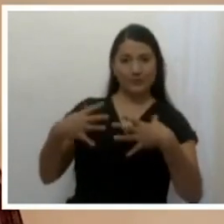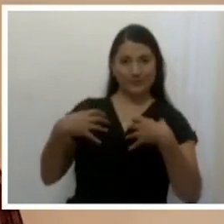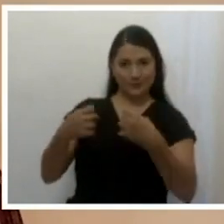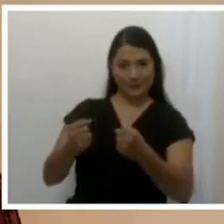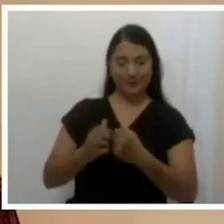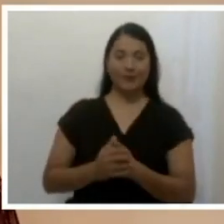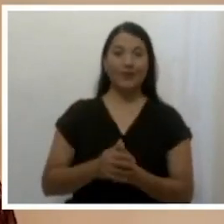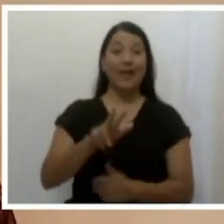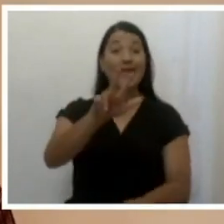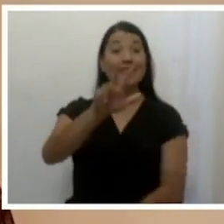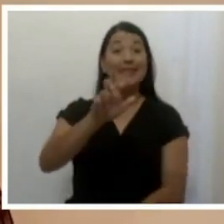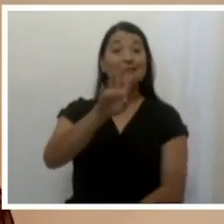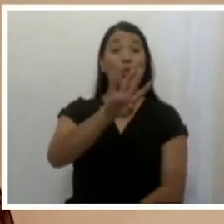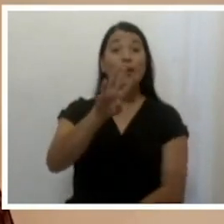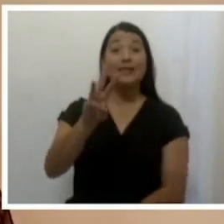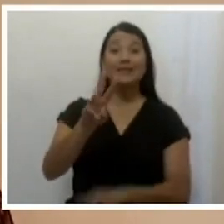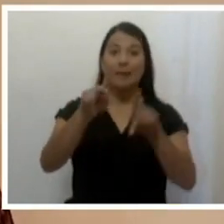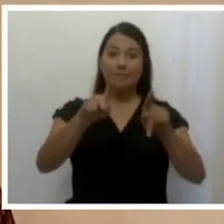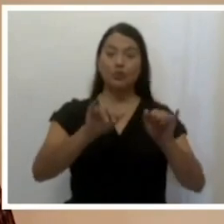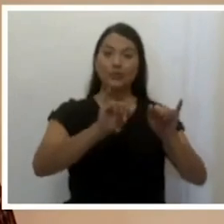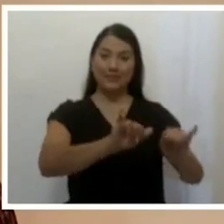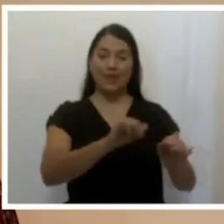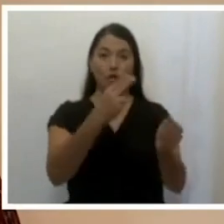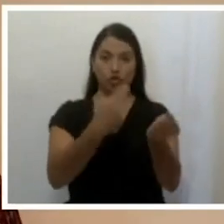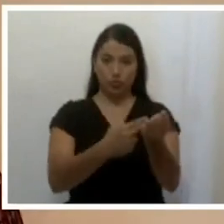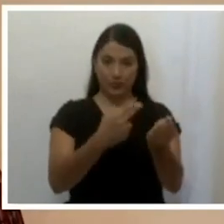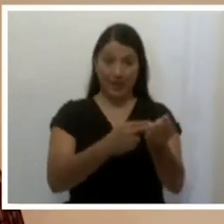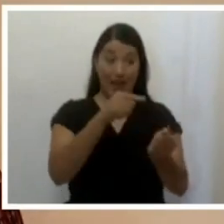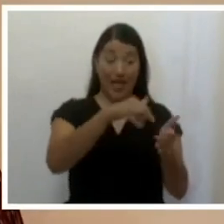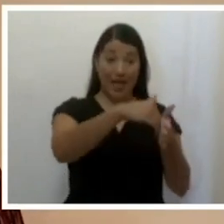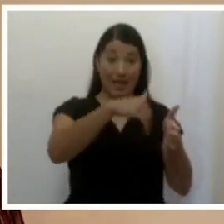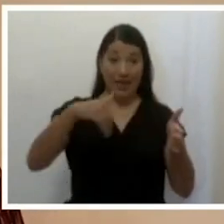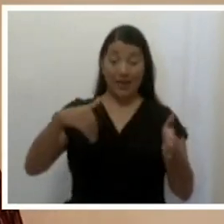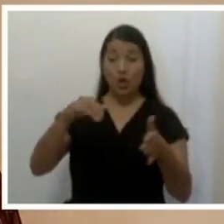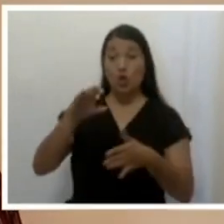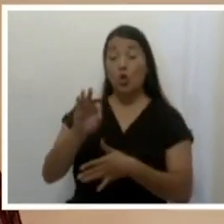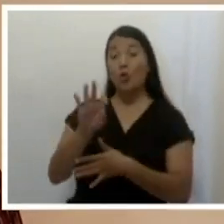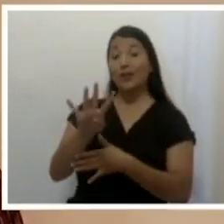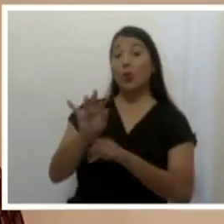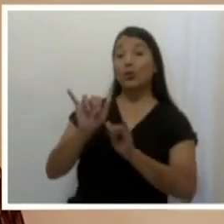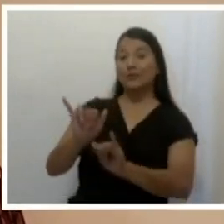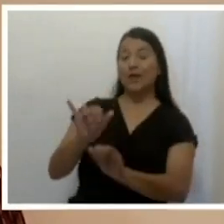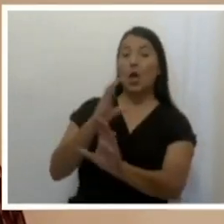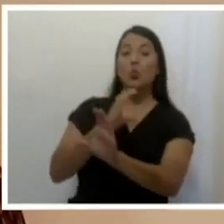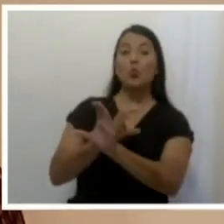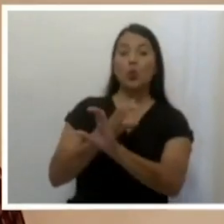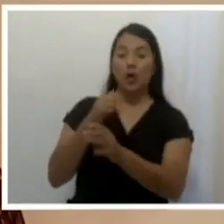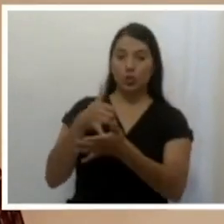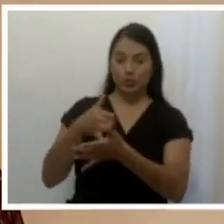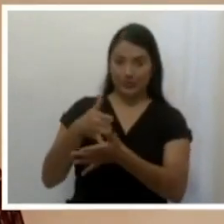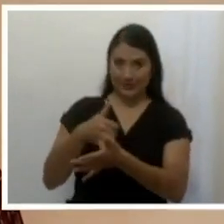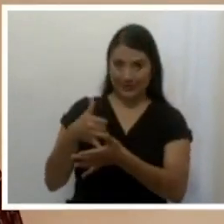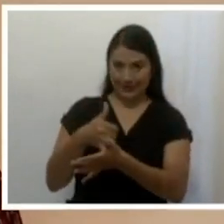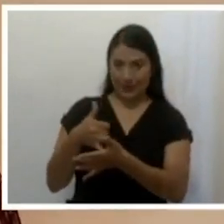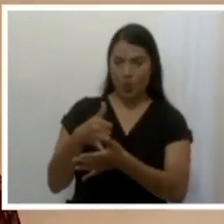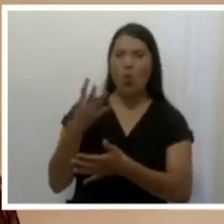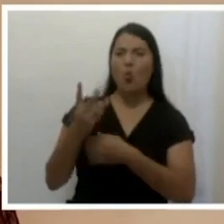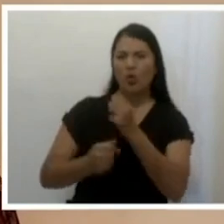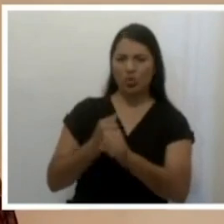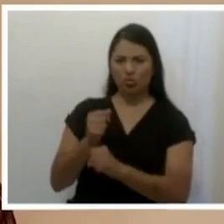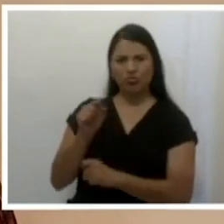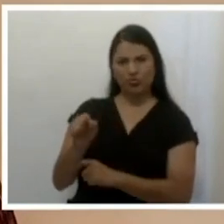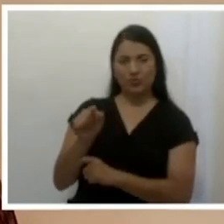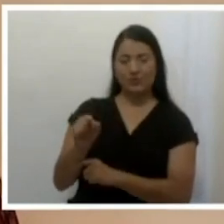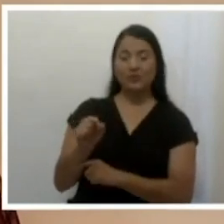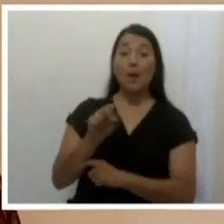346 personas se encuentran hospitalizadas, 94 de ellas están en cuidados intensivos con un rango de